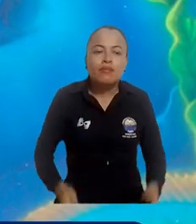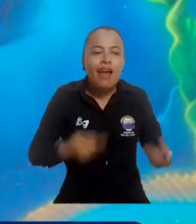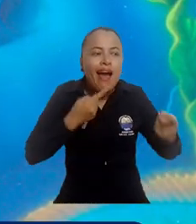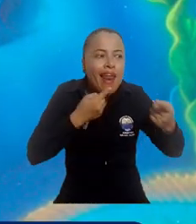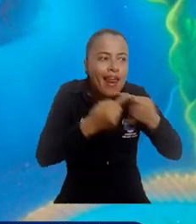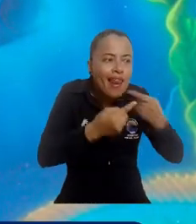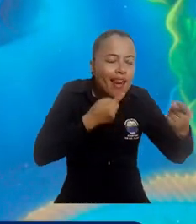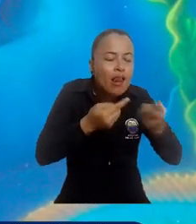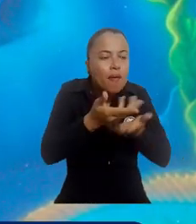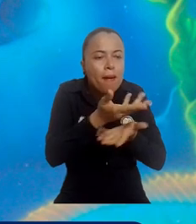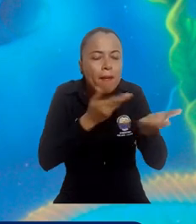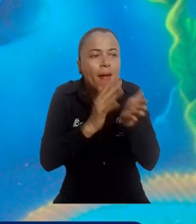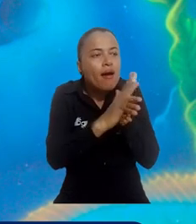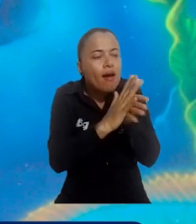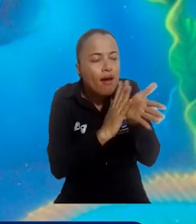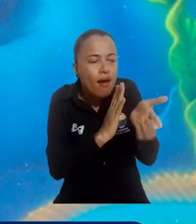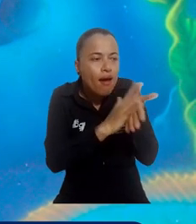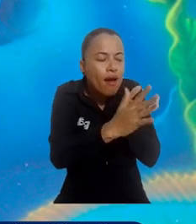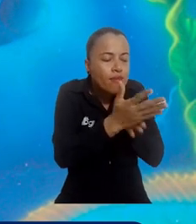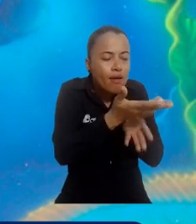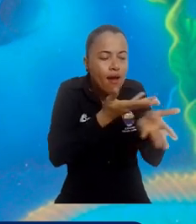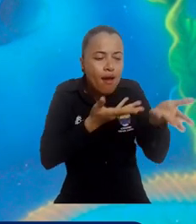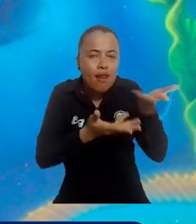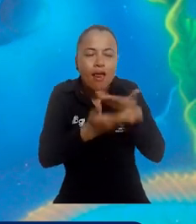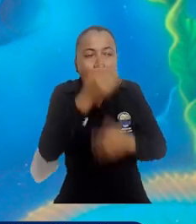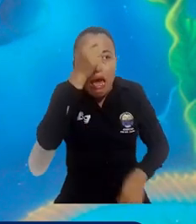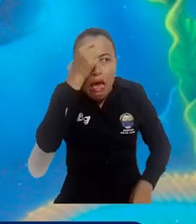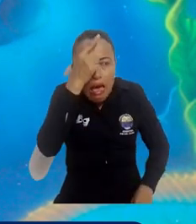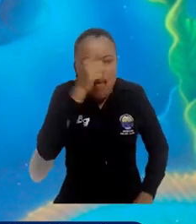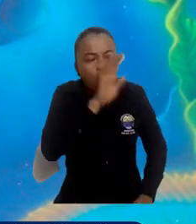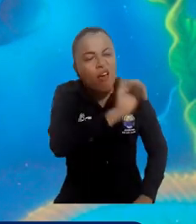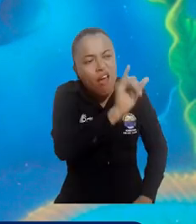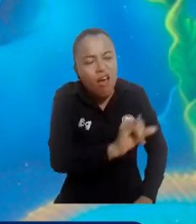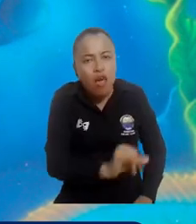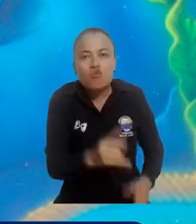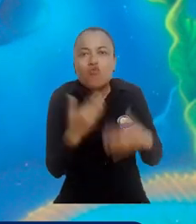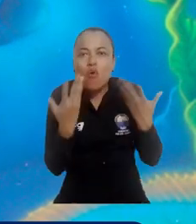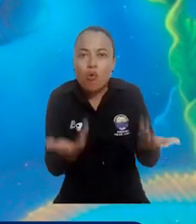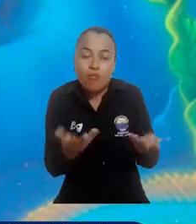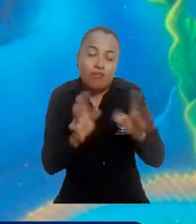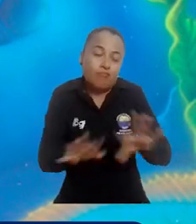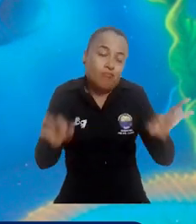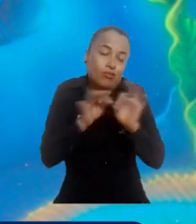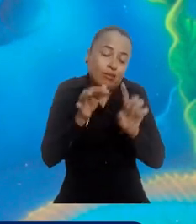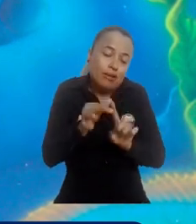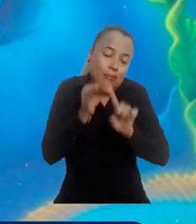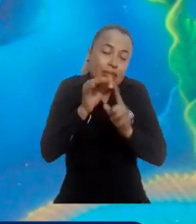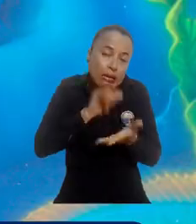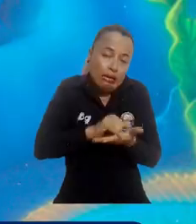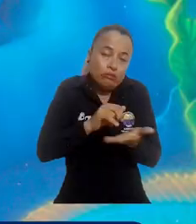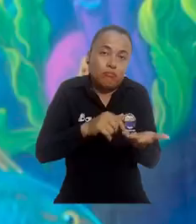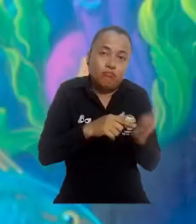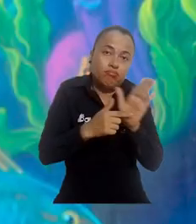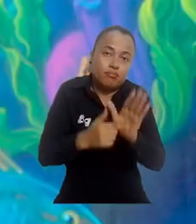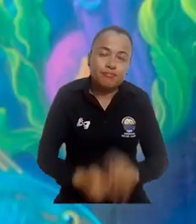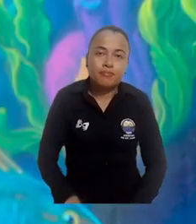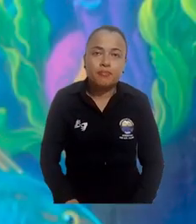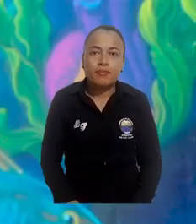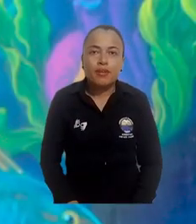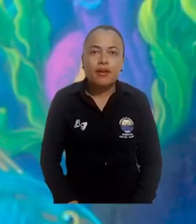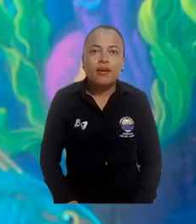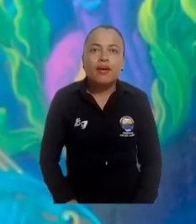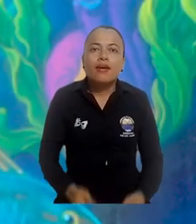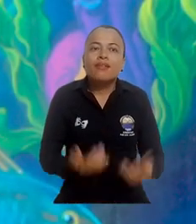escucharnos más que todo y tratando de comprender al otro, es lo más valioso y que puedo rescatar en este momento. Generar